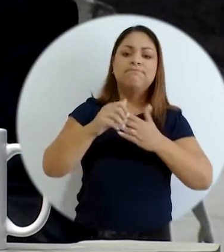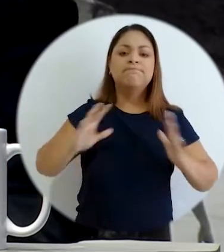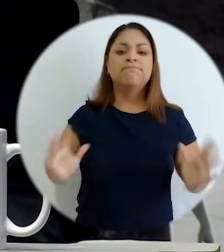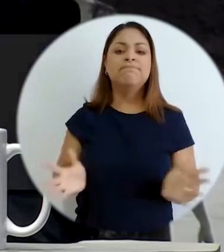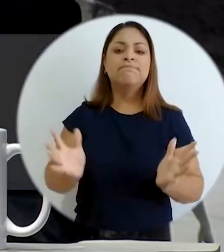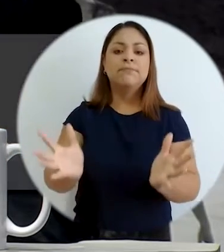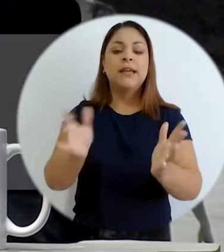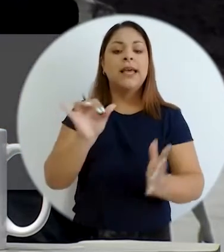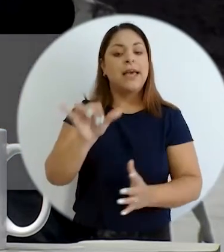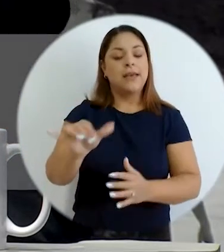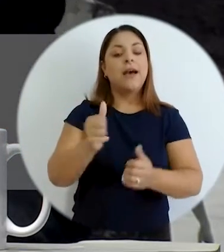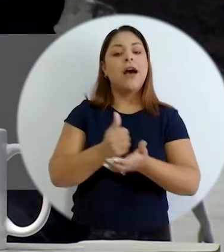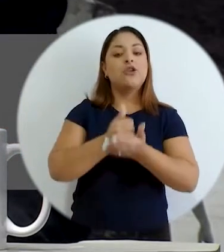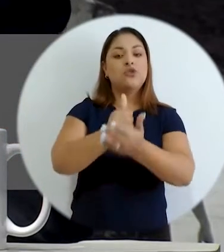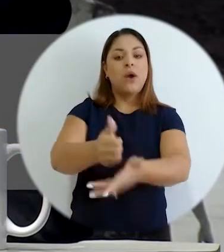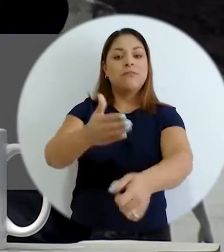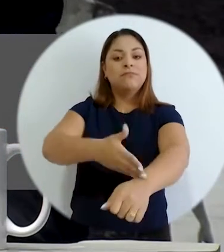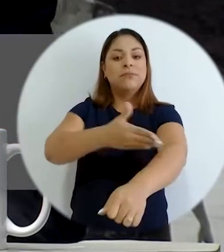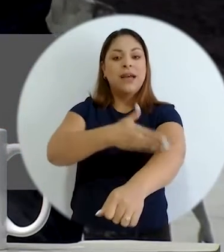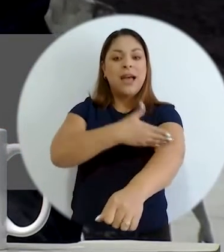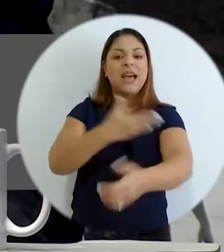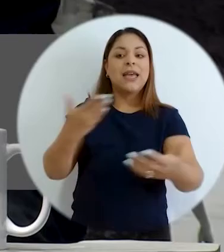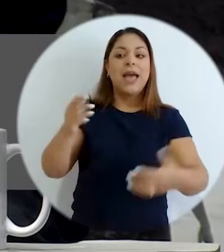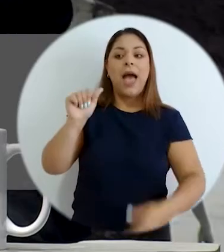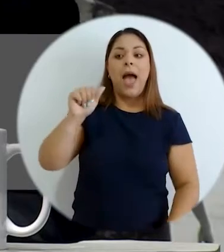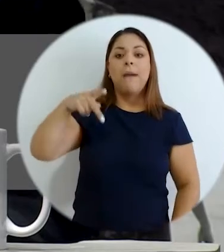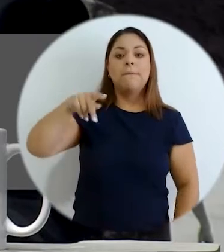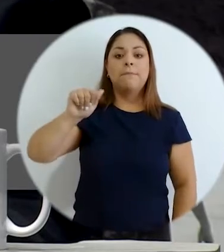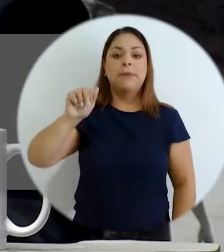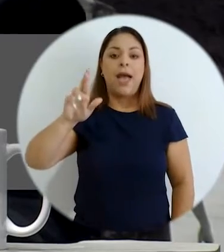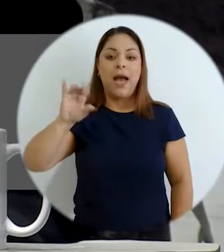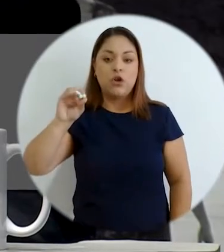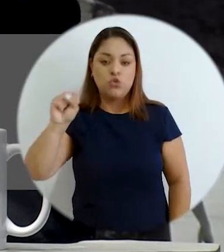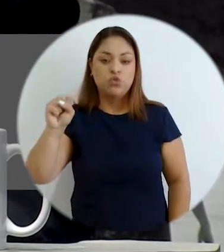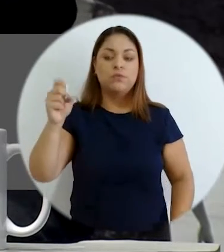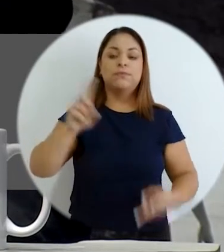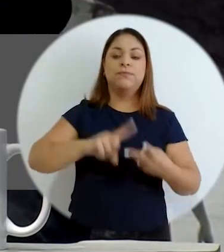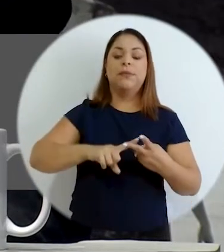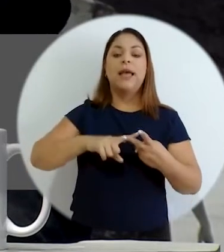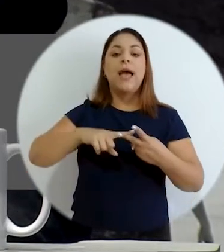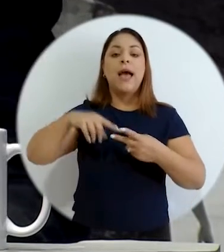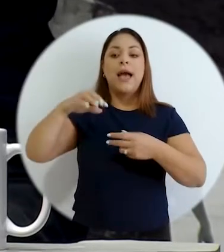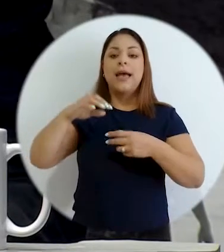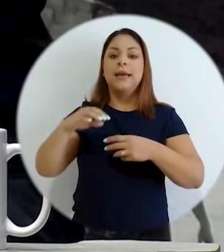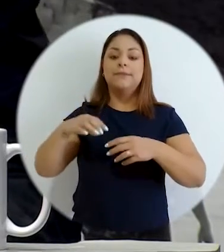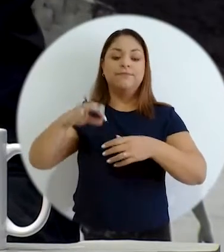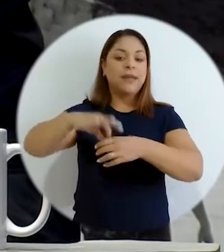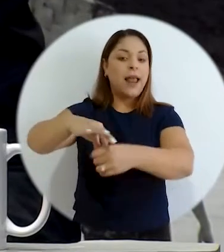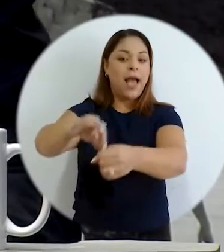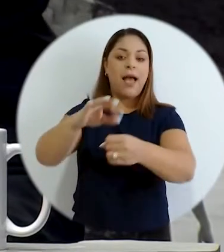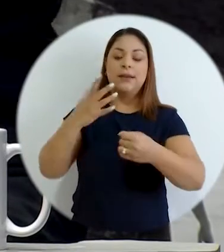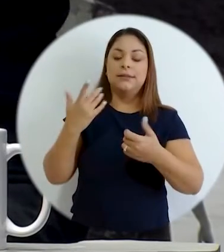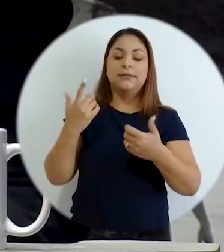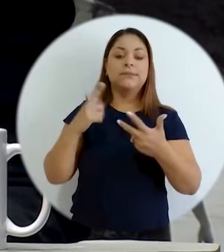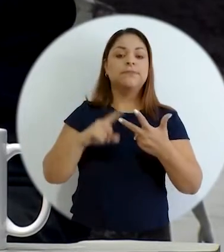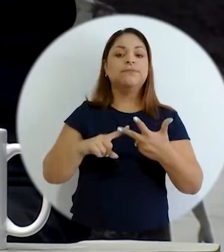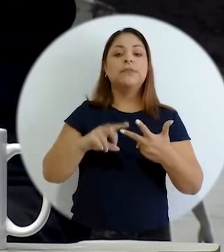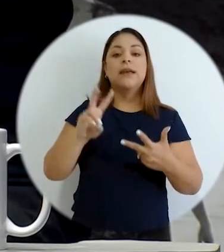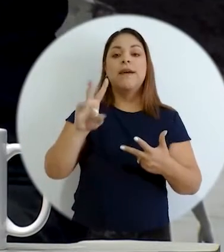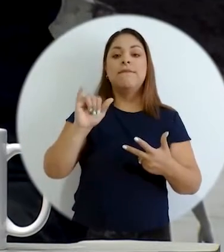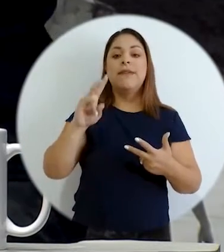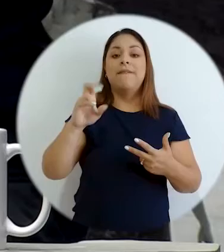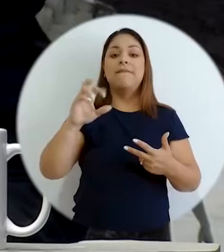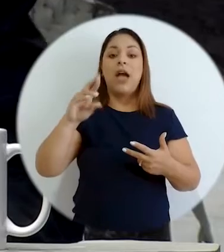permitido avanzar con apiarios para las comunidades con granjas de maricultura para la pesca artesanal nos ha